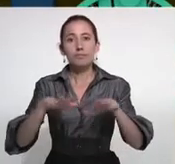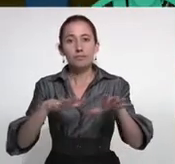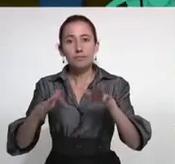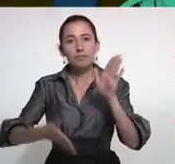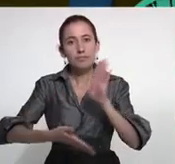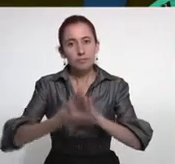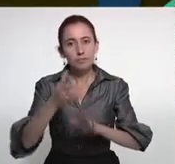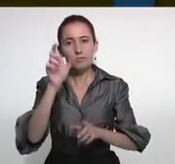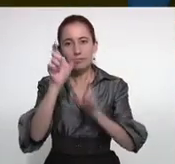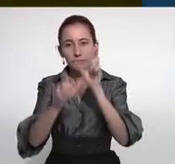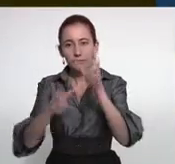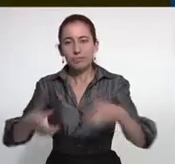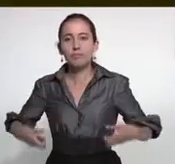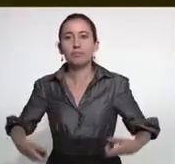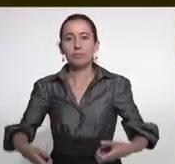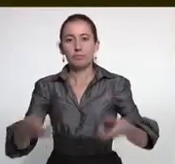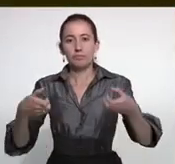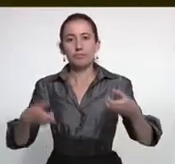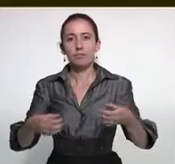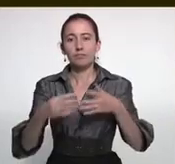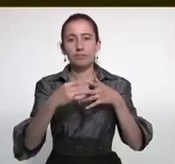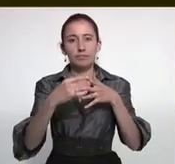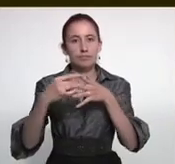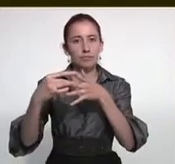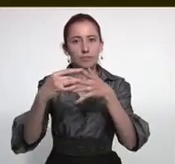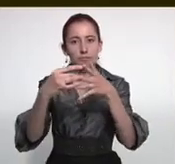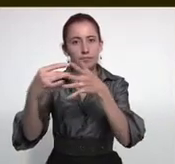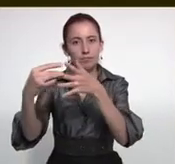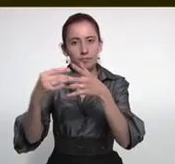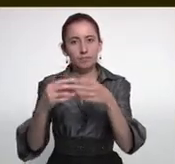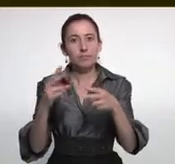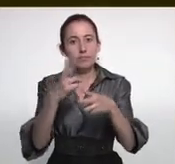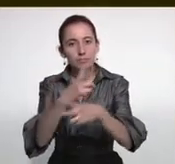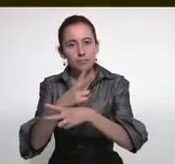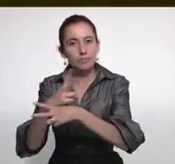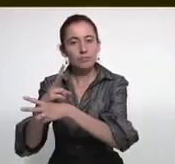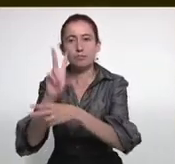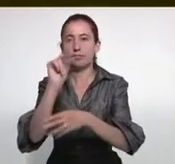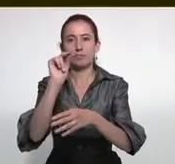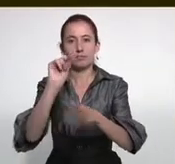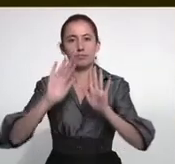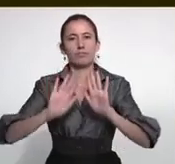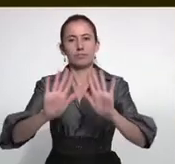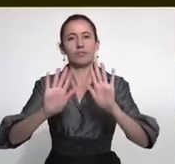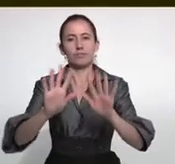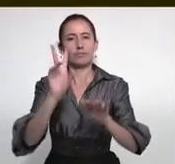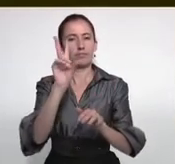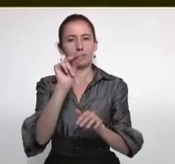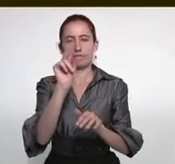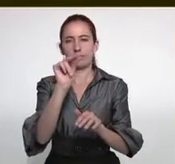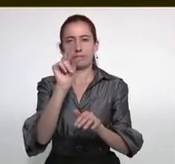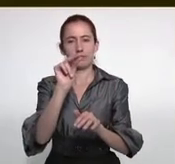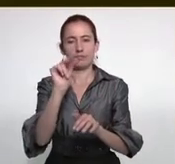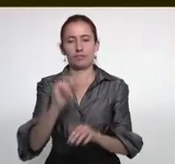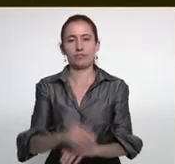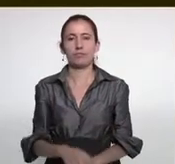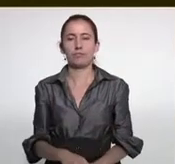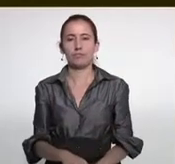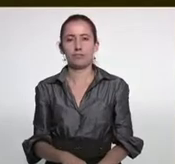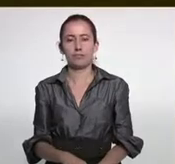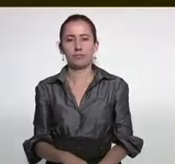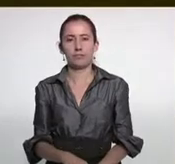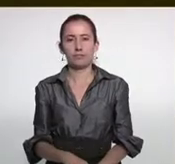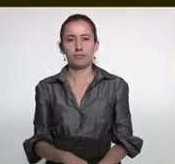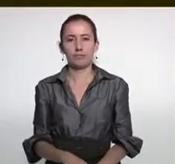Movilice a la persona con discapacidad física, guiándola cuidadosamente. No empuje a otras personas que transitan por la ruta de